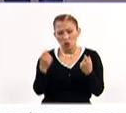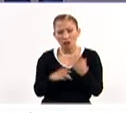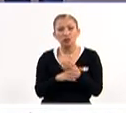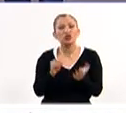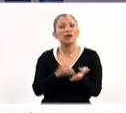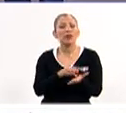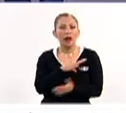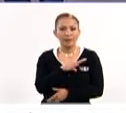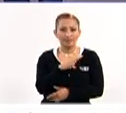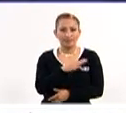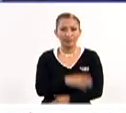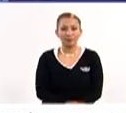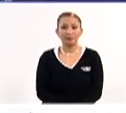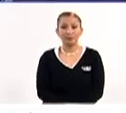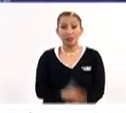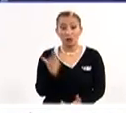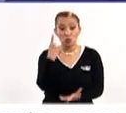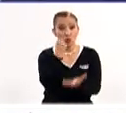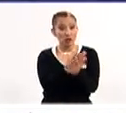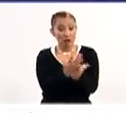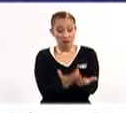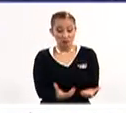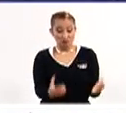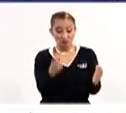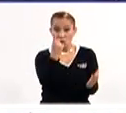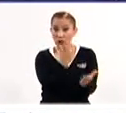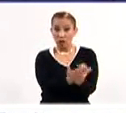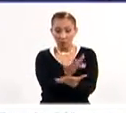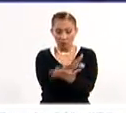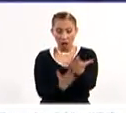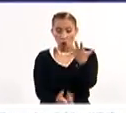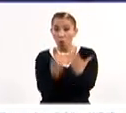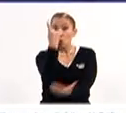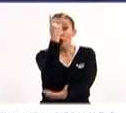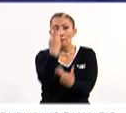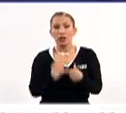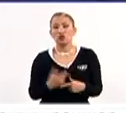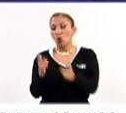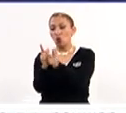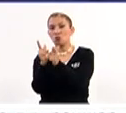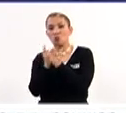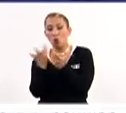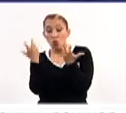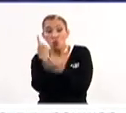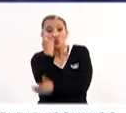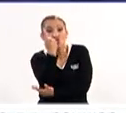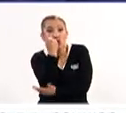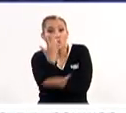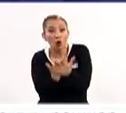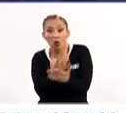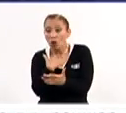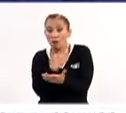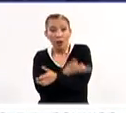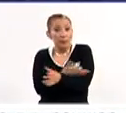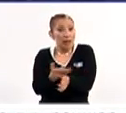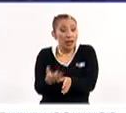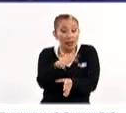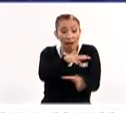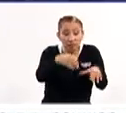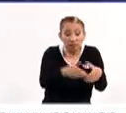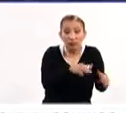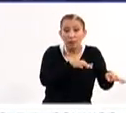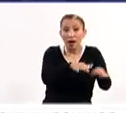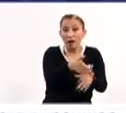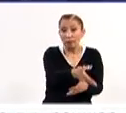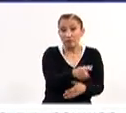cosas todavía se ven. Y son piezas únicas, finalmente las hace una persona o un grupo de personas, Claro. Porque luego son familias las que trabajan